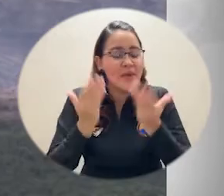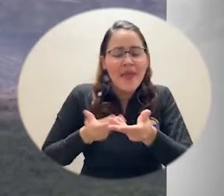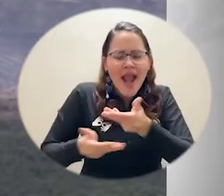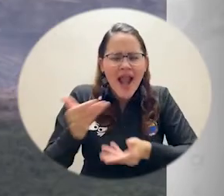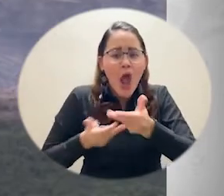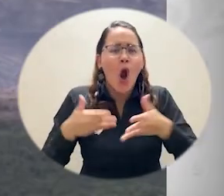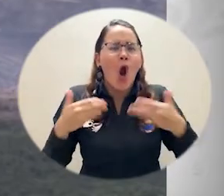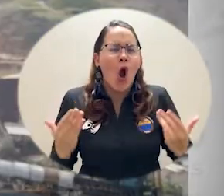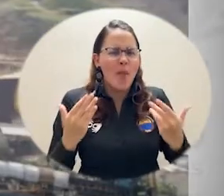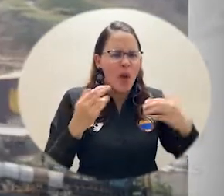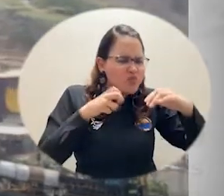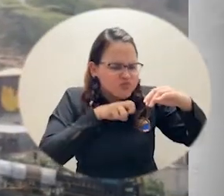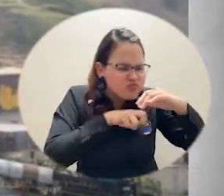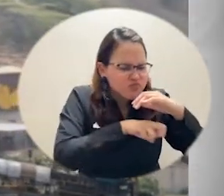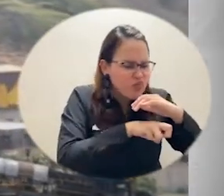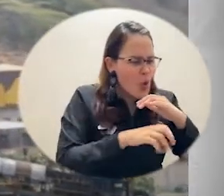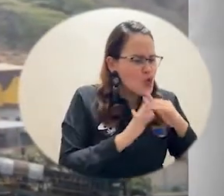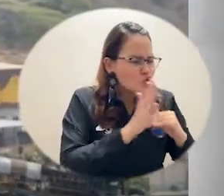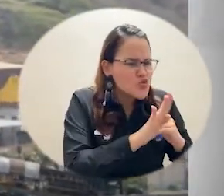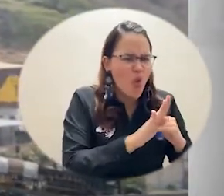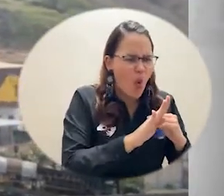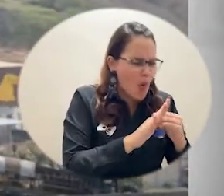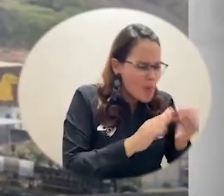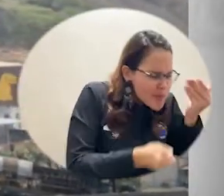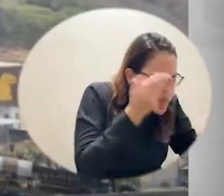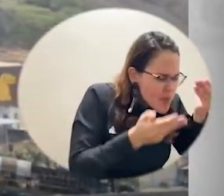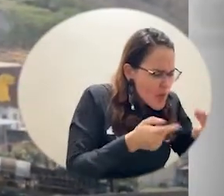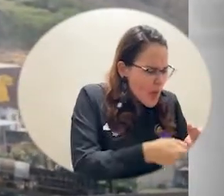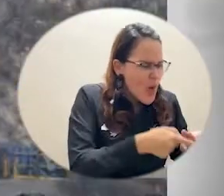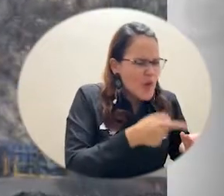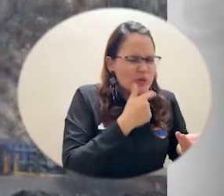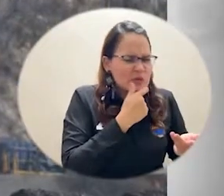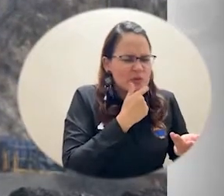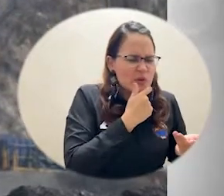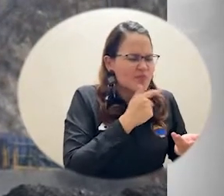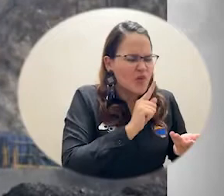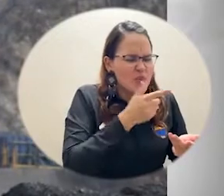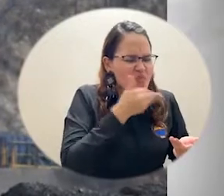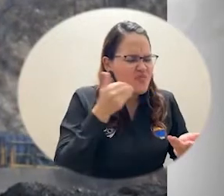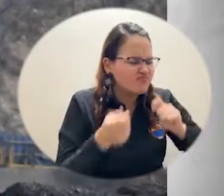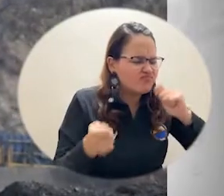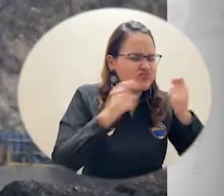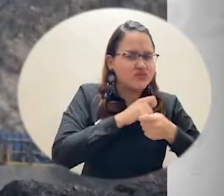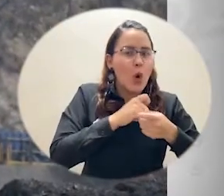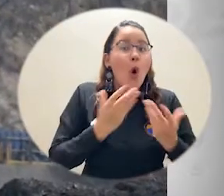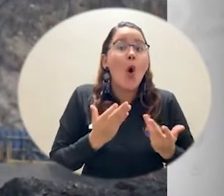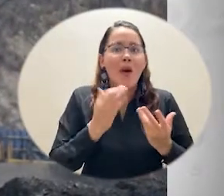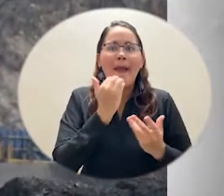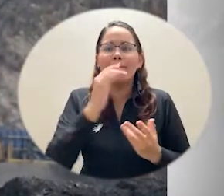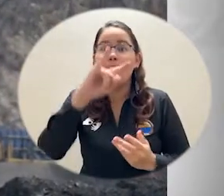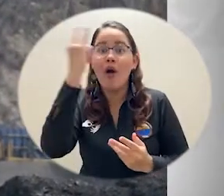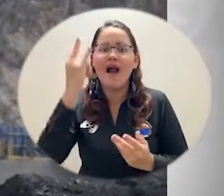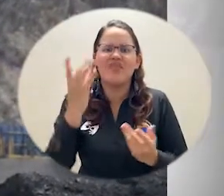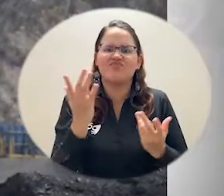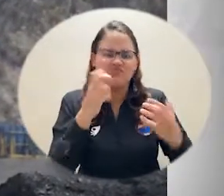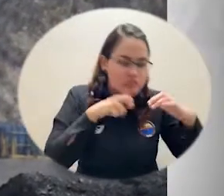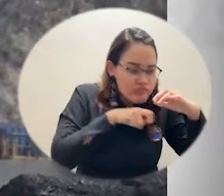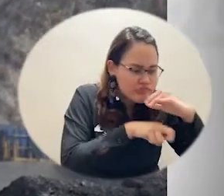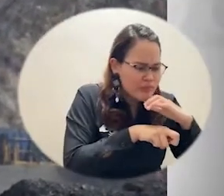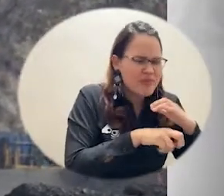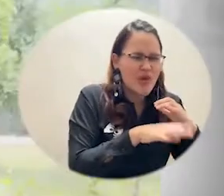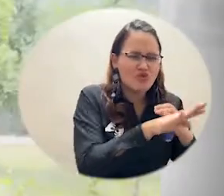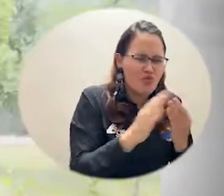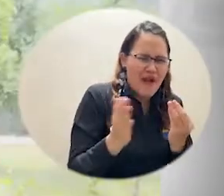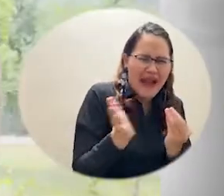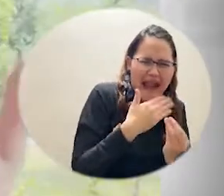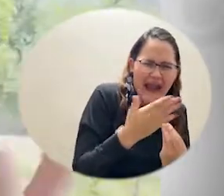de transición energética, en cuestionarnos qué pasará si se da el cierre de minas del carbón, qué podemos